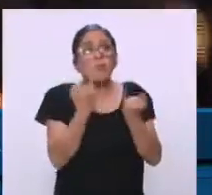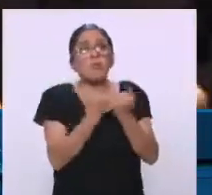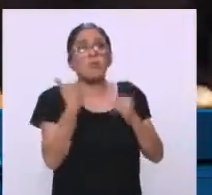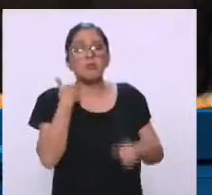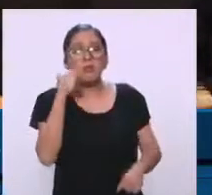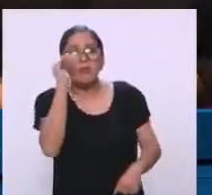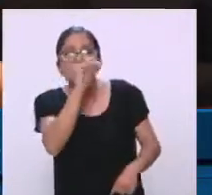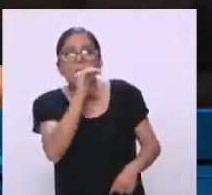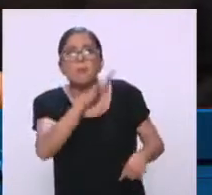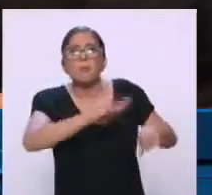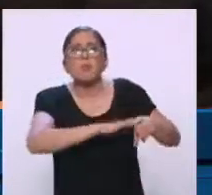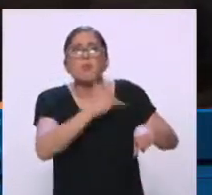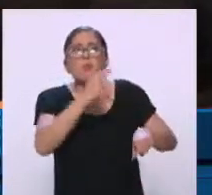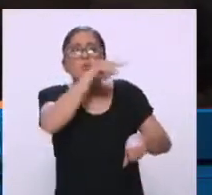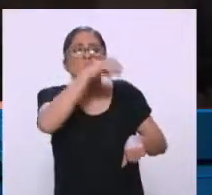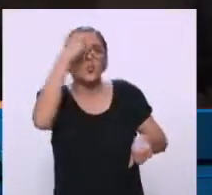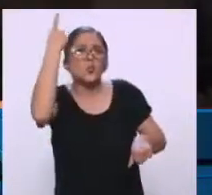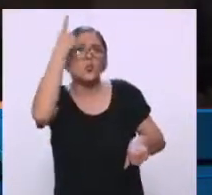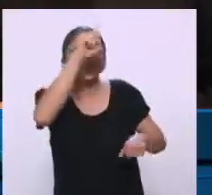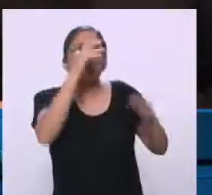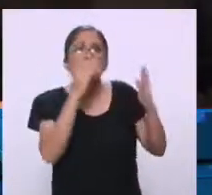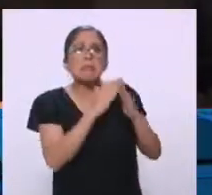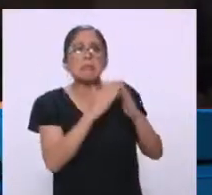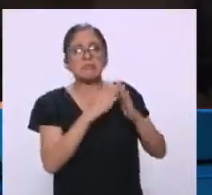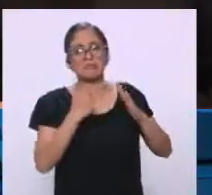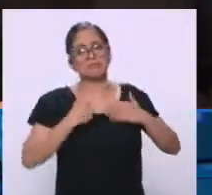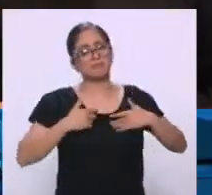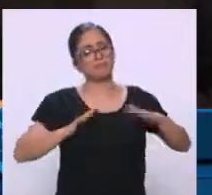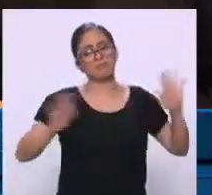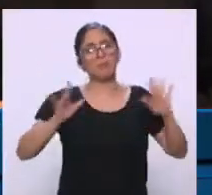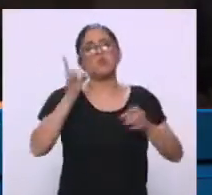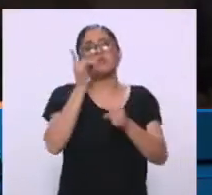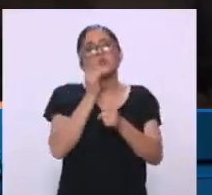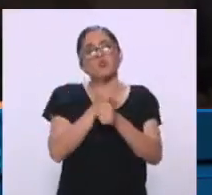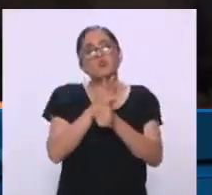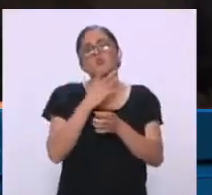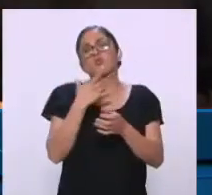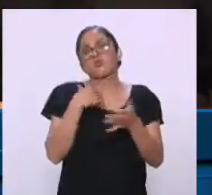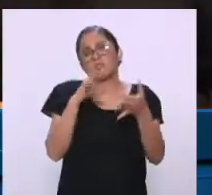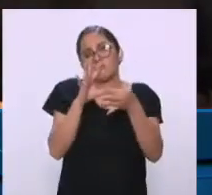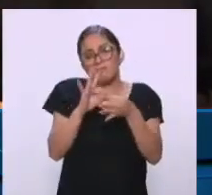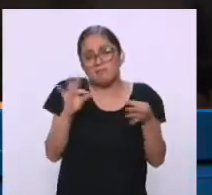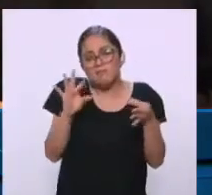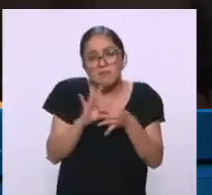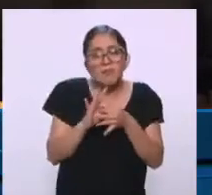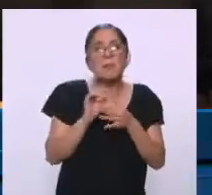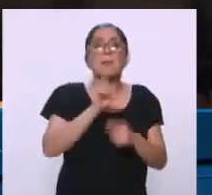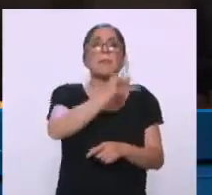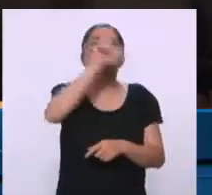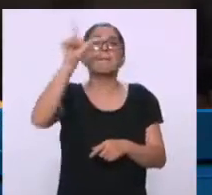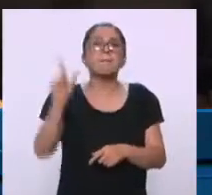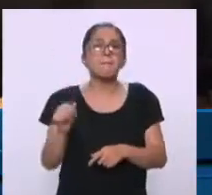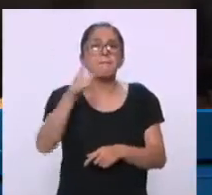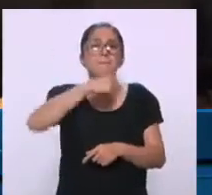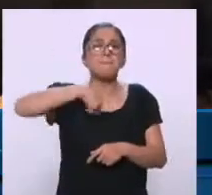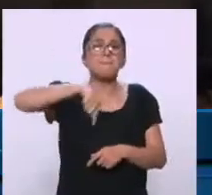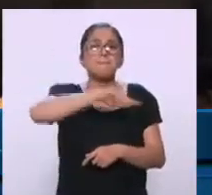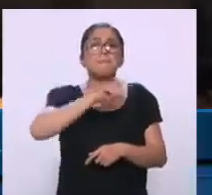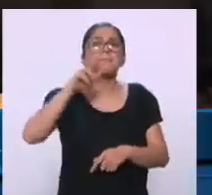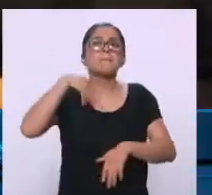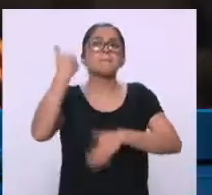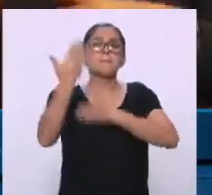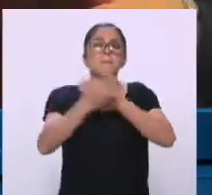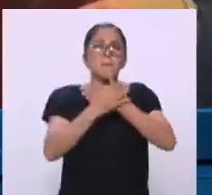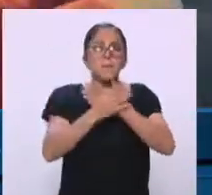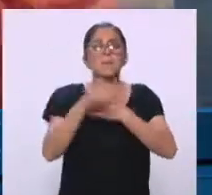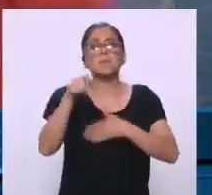por qué, simplemente lo doy como un dato, y se va a generar, digamos, una, una demanda,